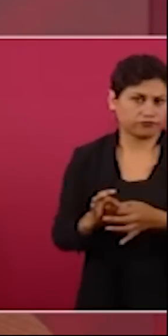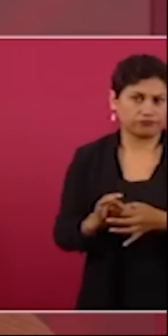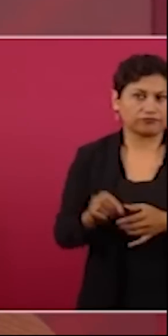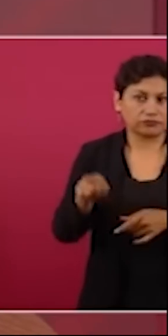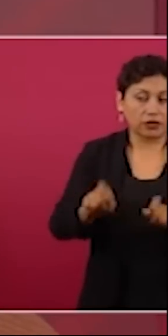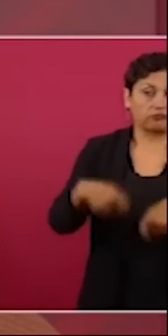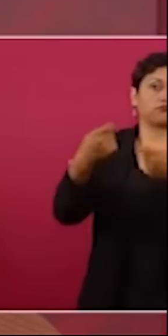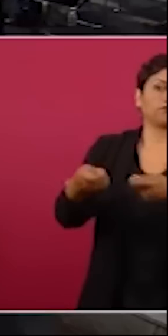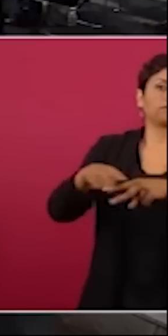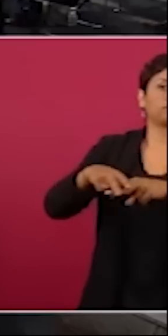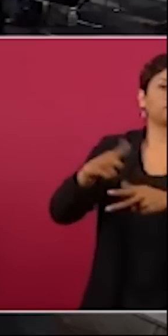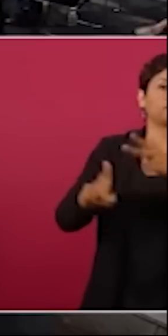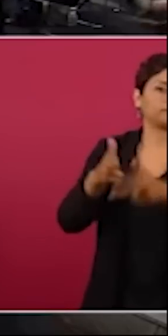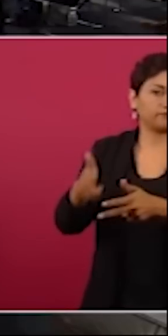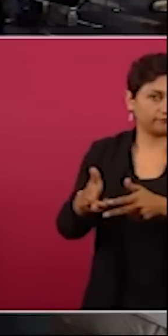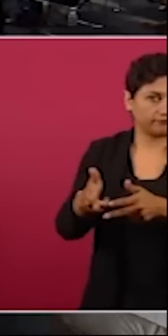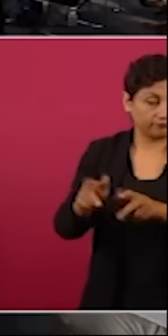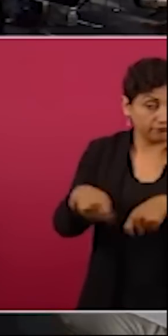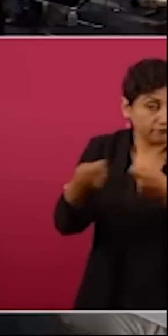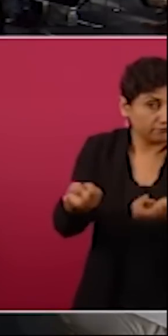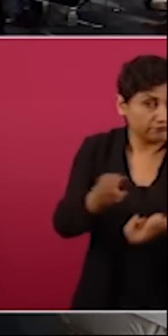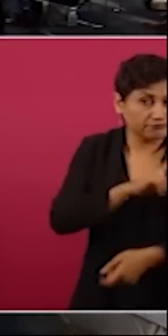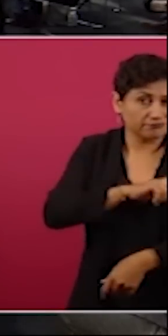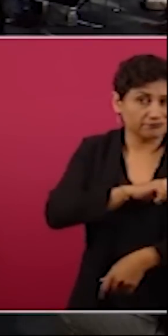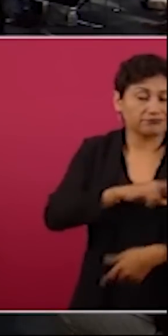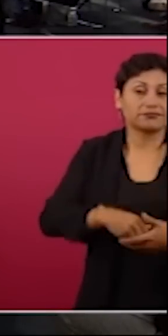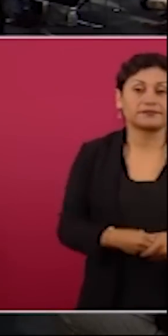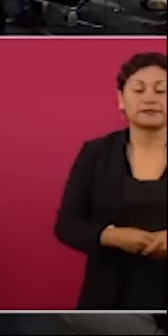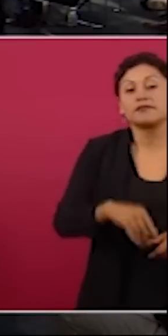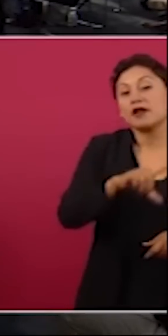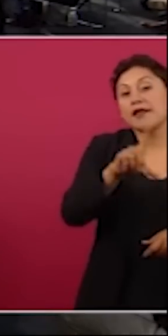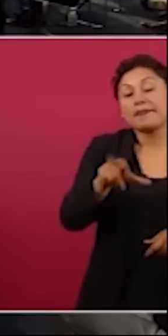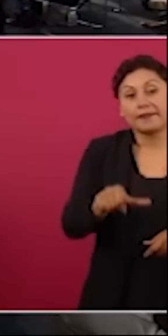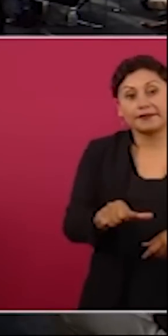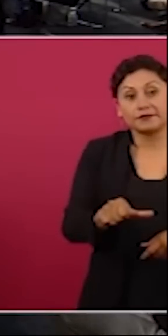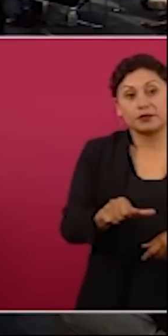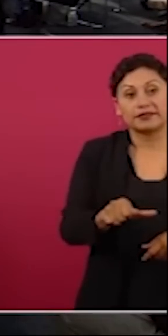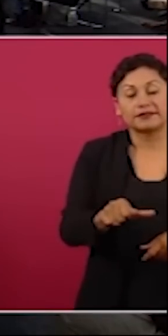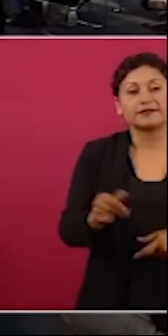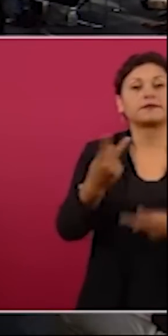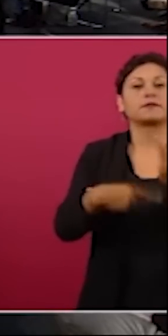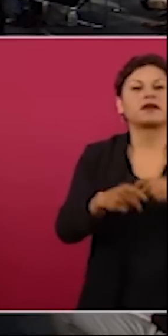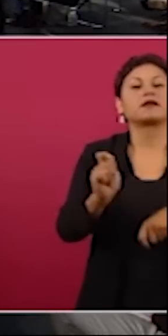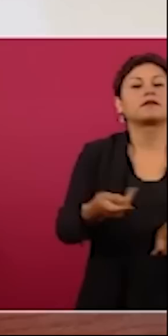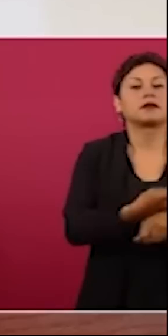entregó los ferrocarriles nacionales y luego vino el llamado cambio